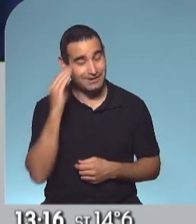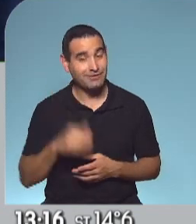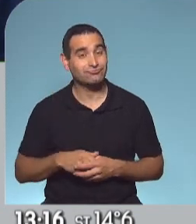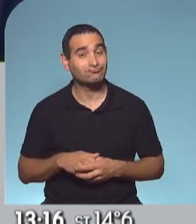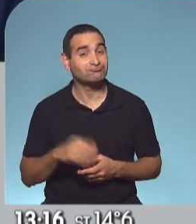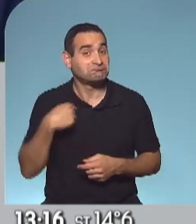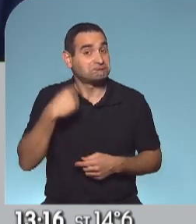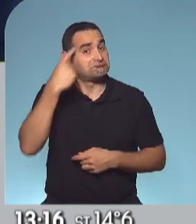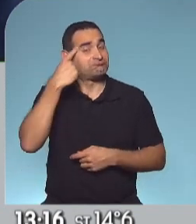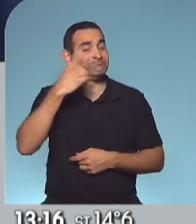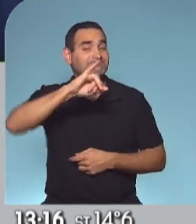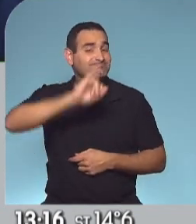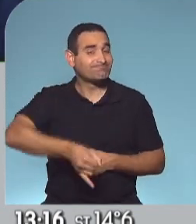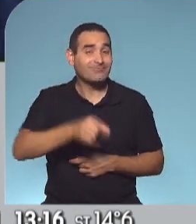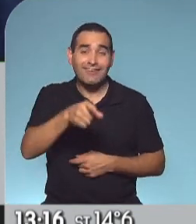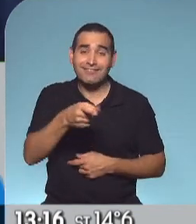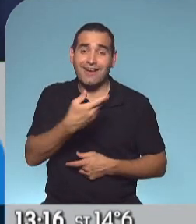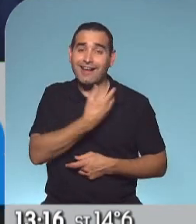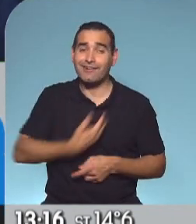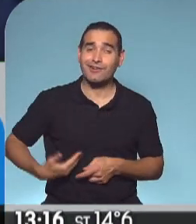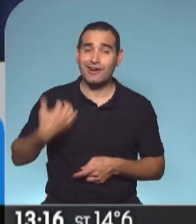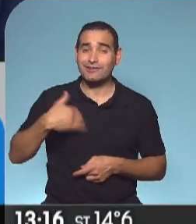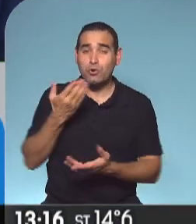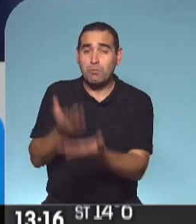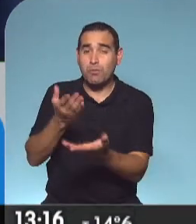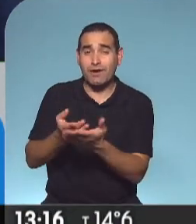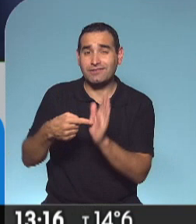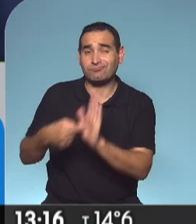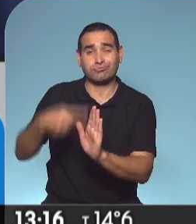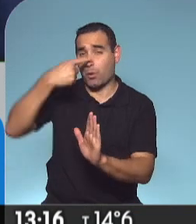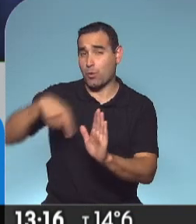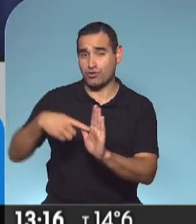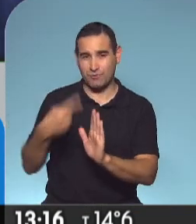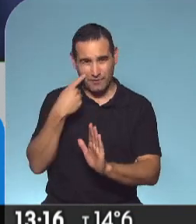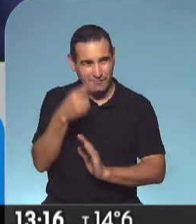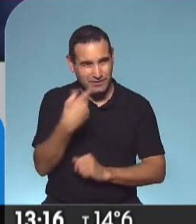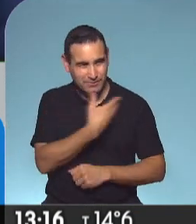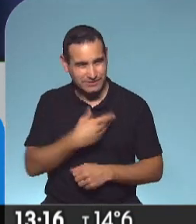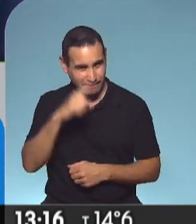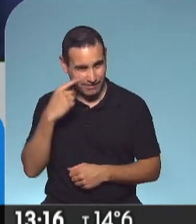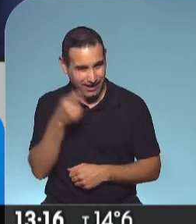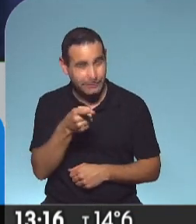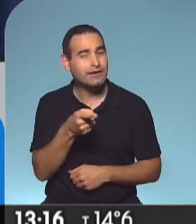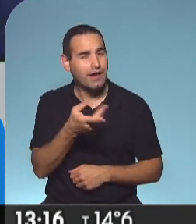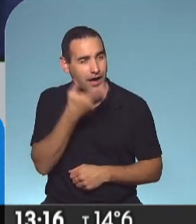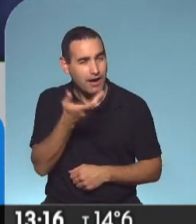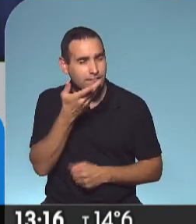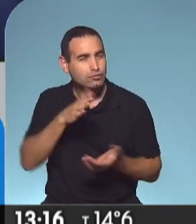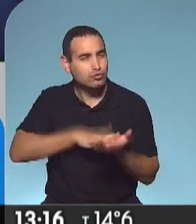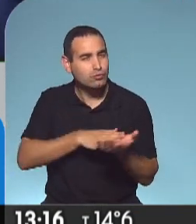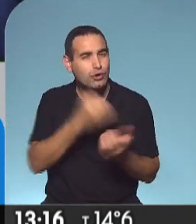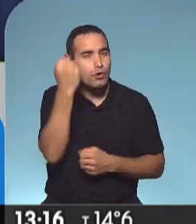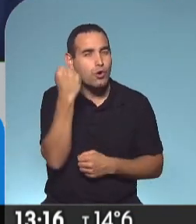Y yo creo que sí que esta es la última. Fíjate vos la relación con lo que recién escuchábamos de Alberto Fernández. Él está hablando de una